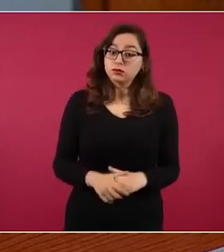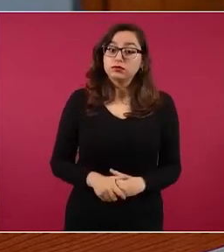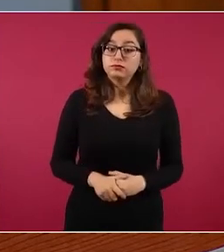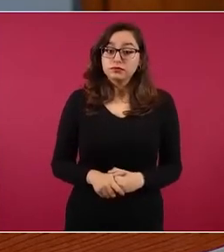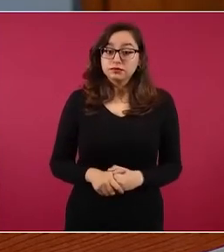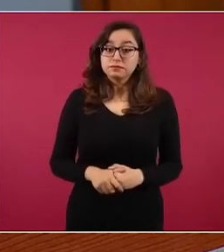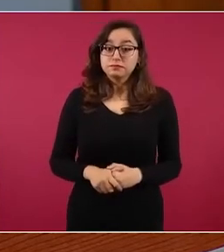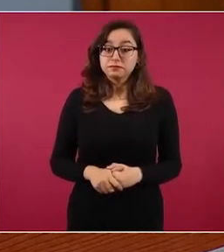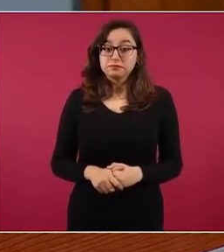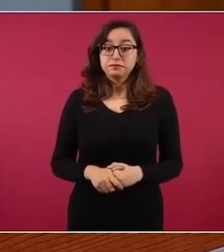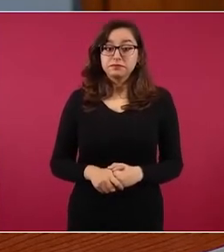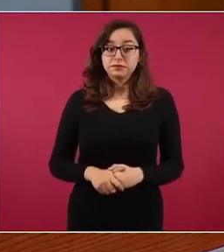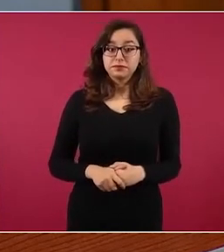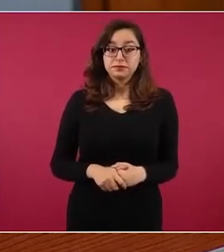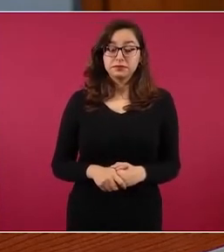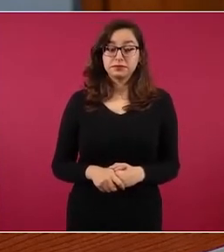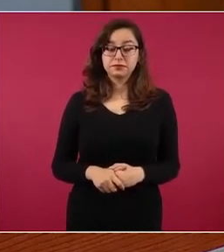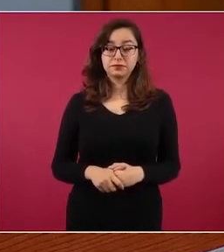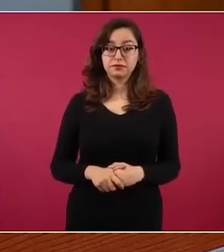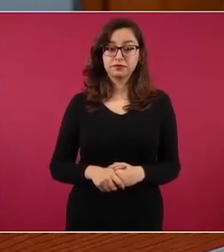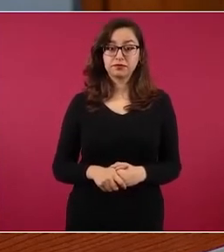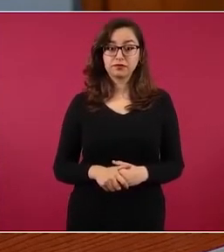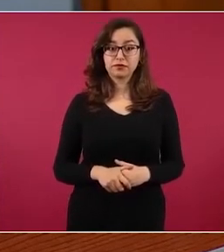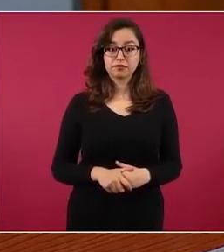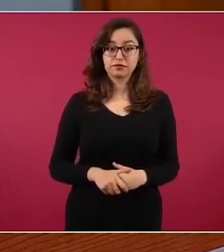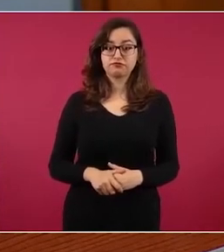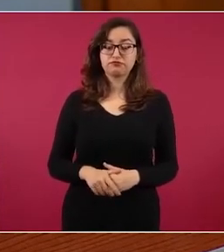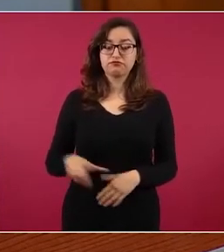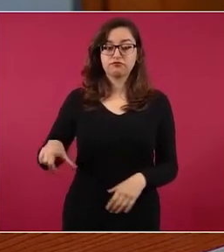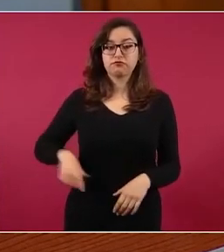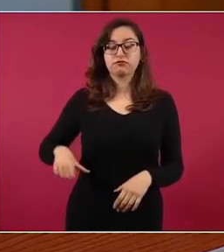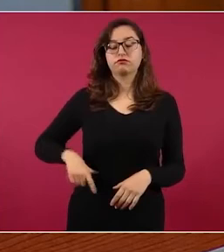Miguel Ángel Riquelme, entonces el gobernador de Coahuila.